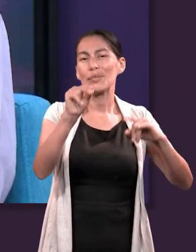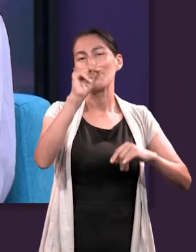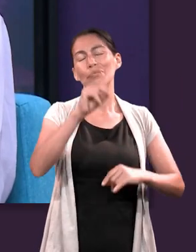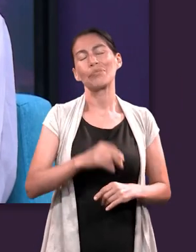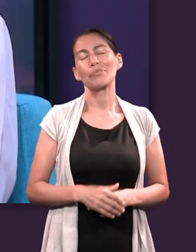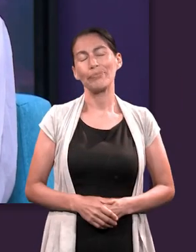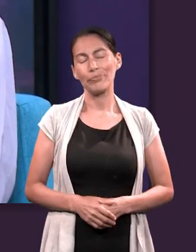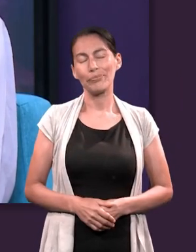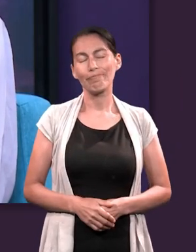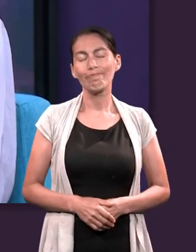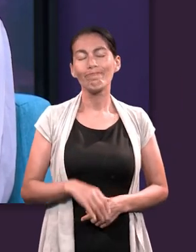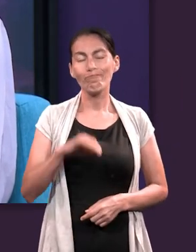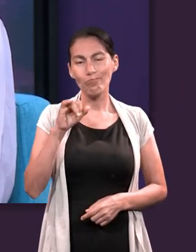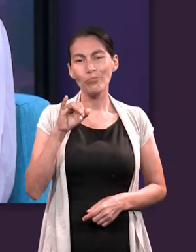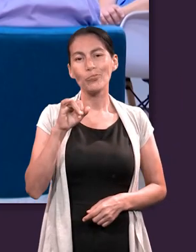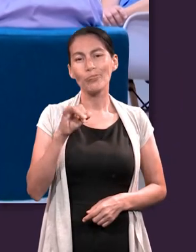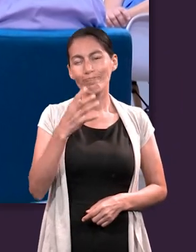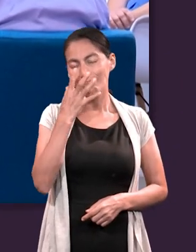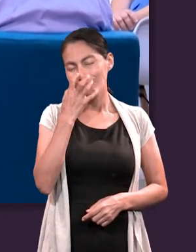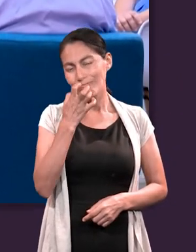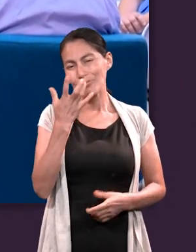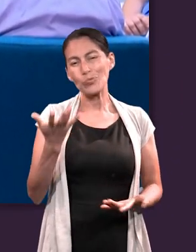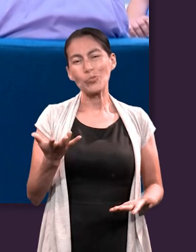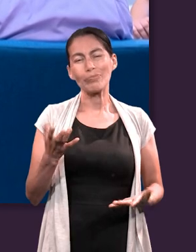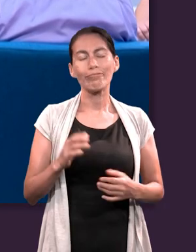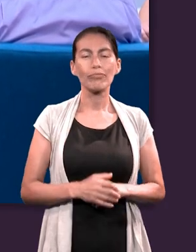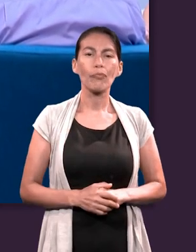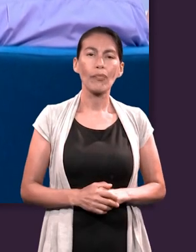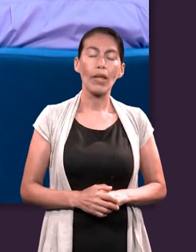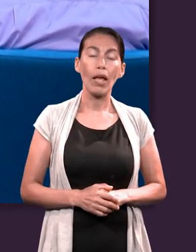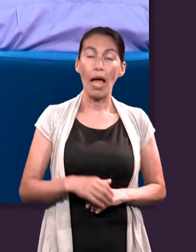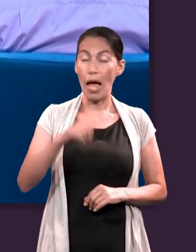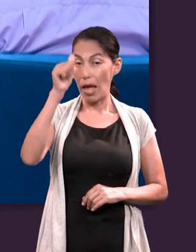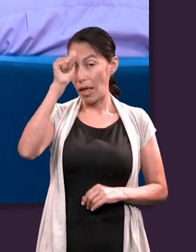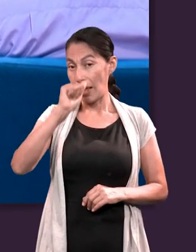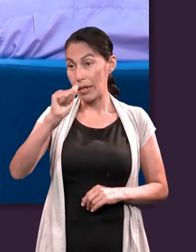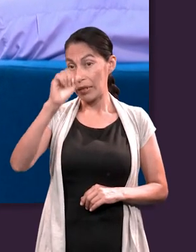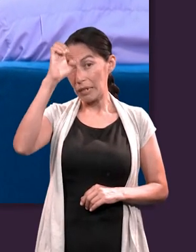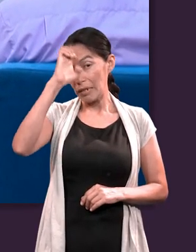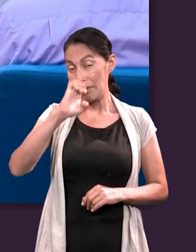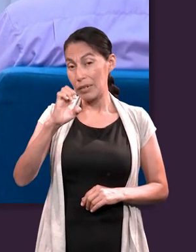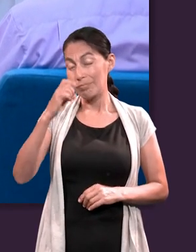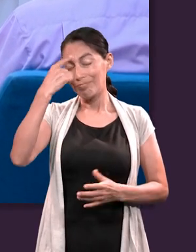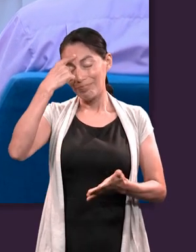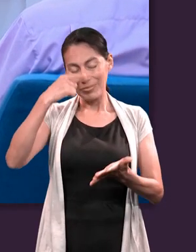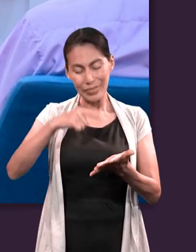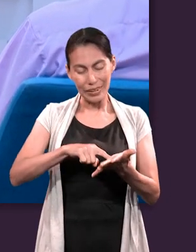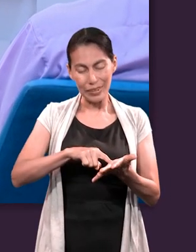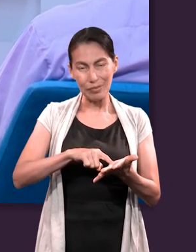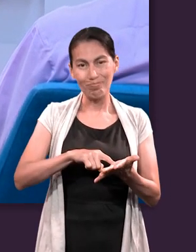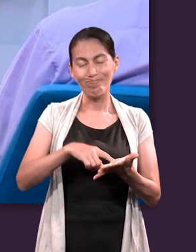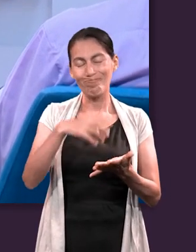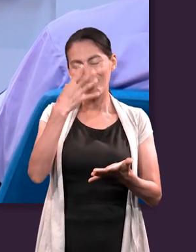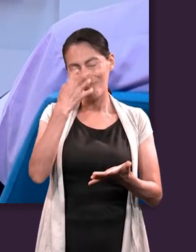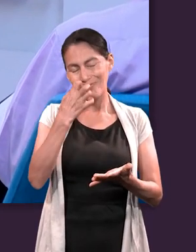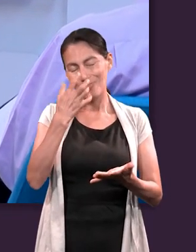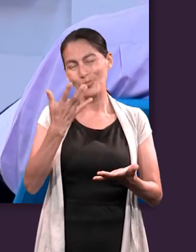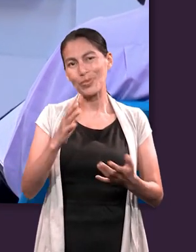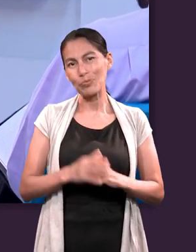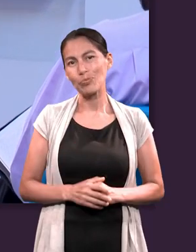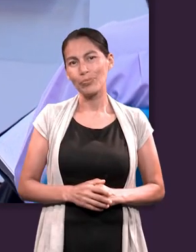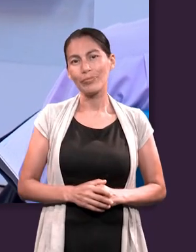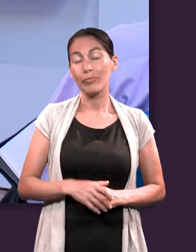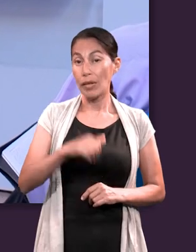No moriréis. Y desafortunadamente Adán y Eva se la creyeron porque comieron